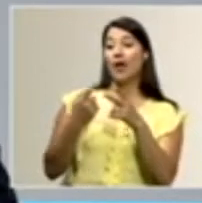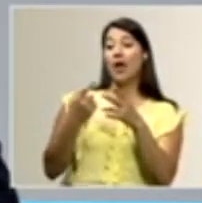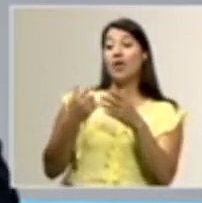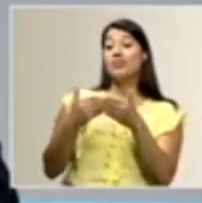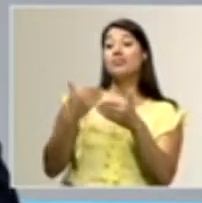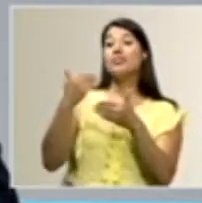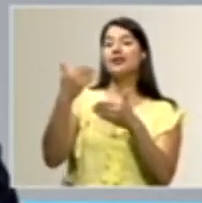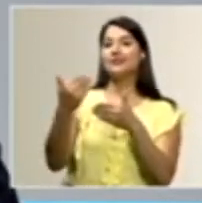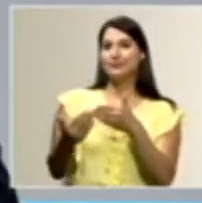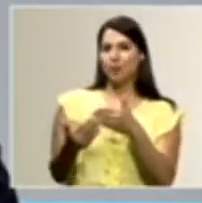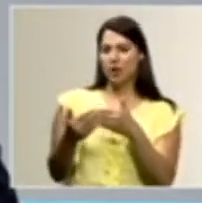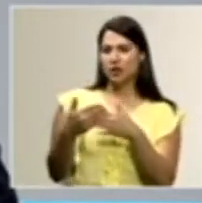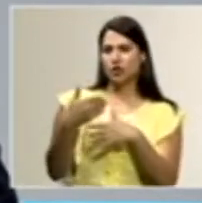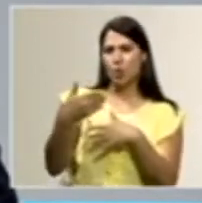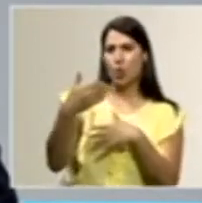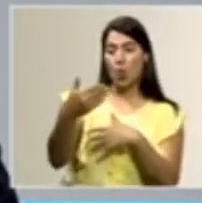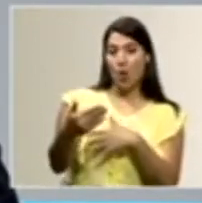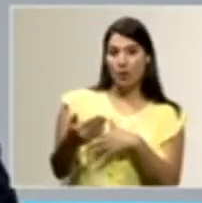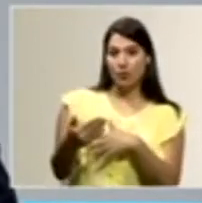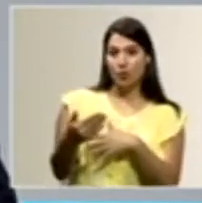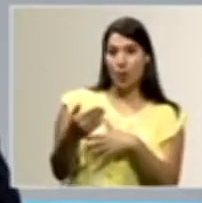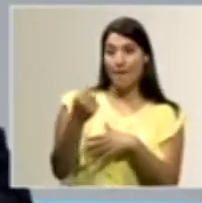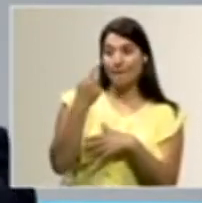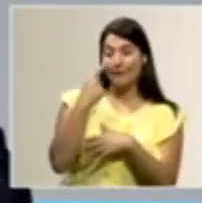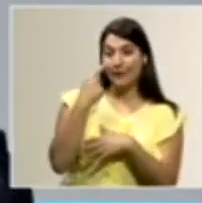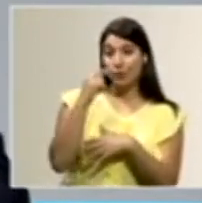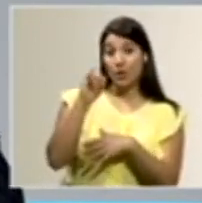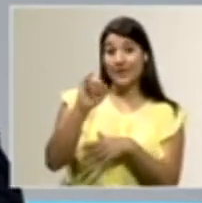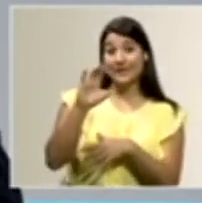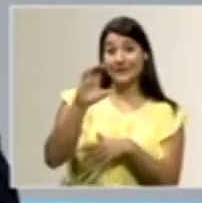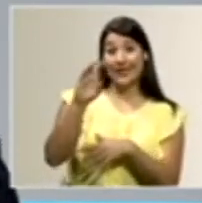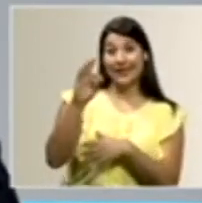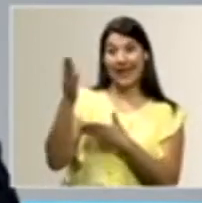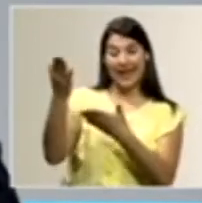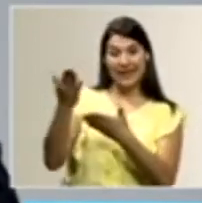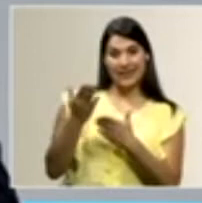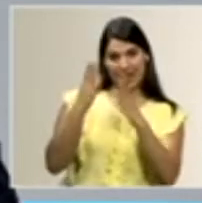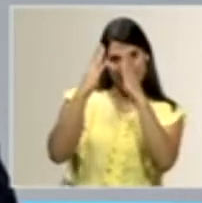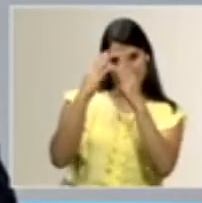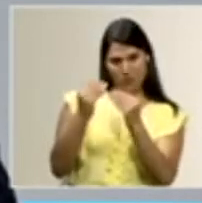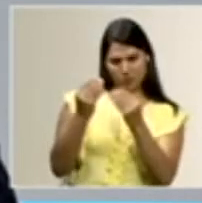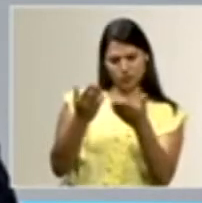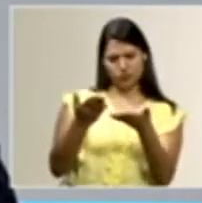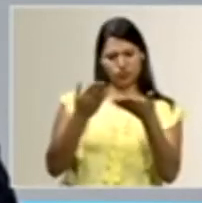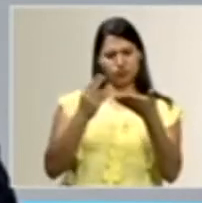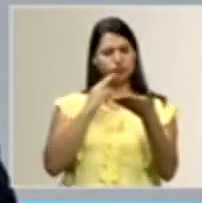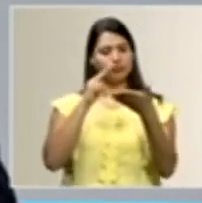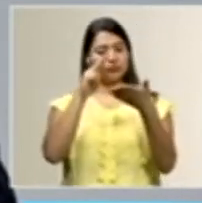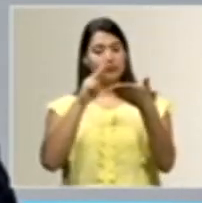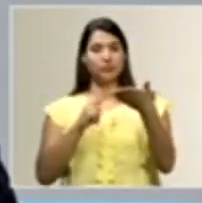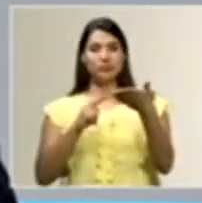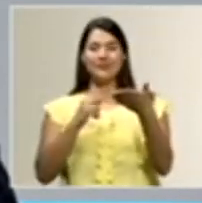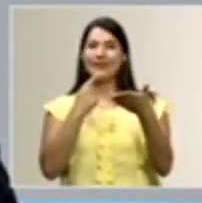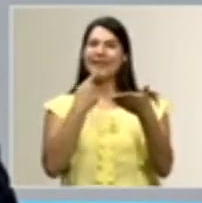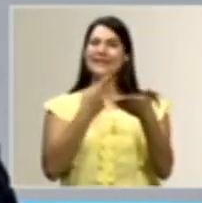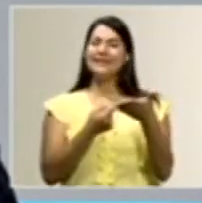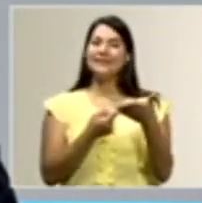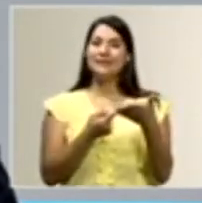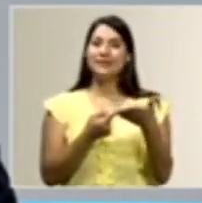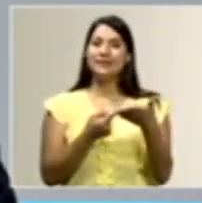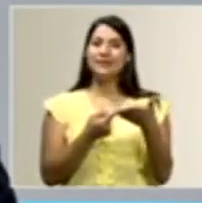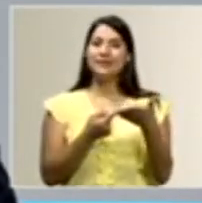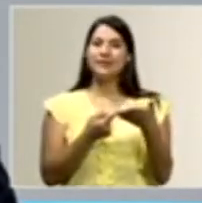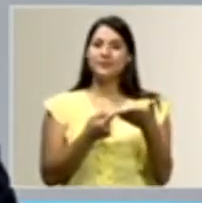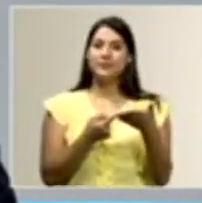ver información que el ICT nos otorga y nos dice que